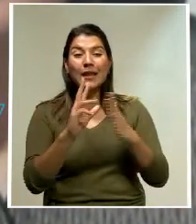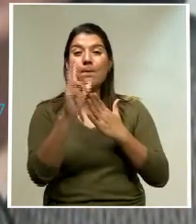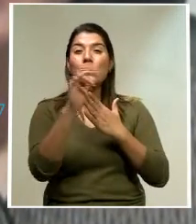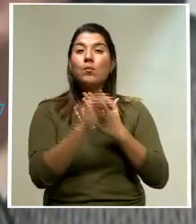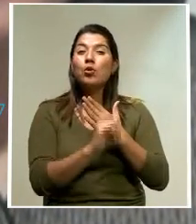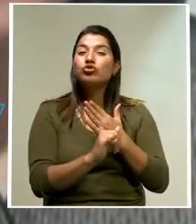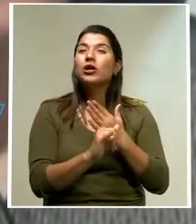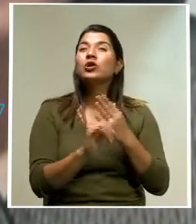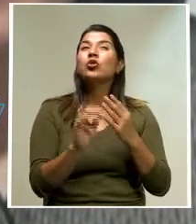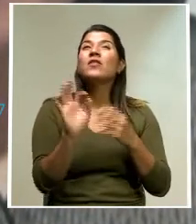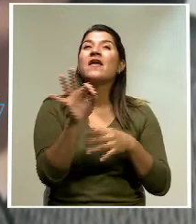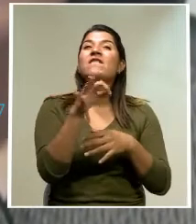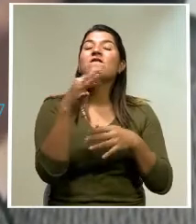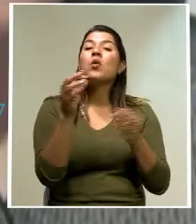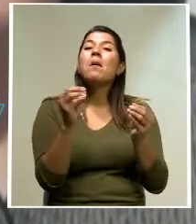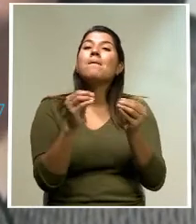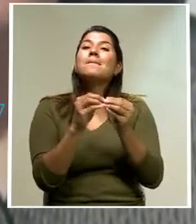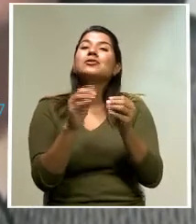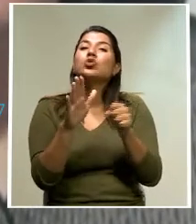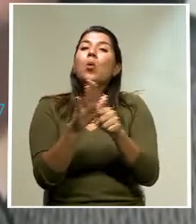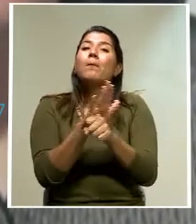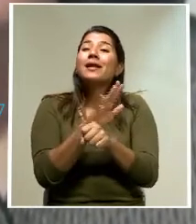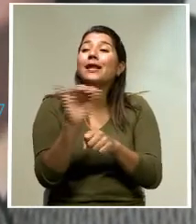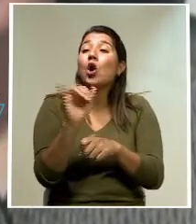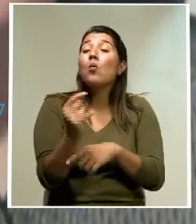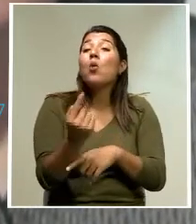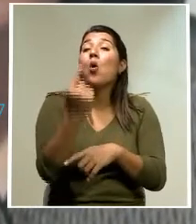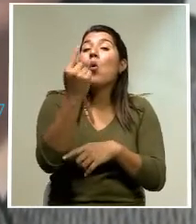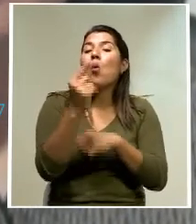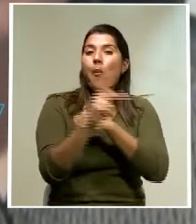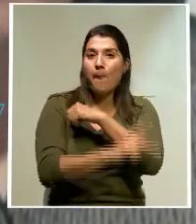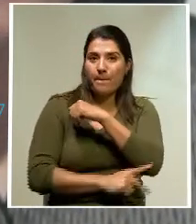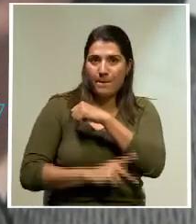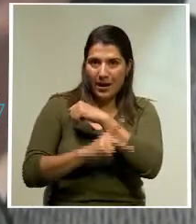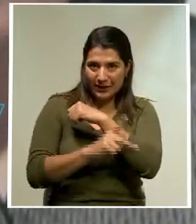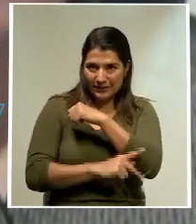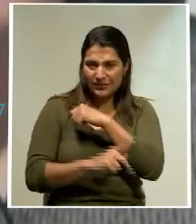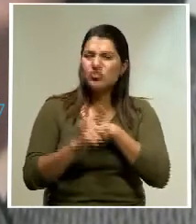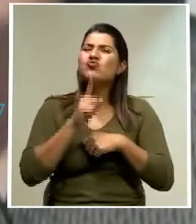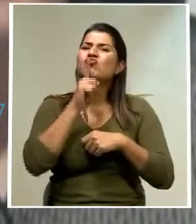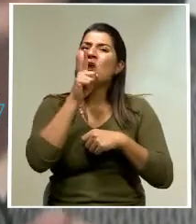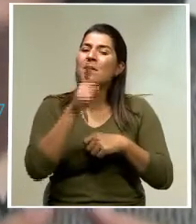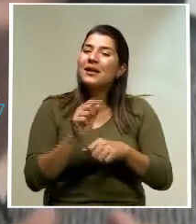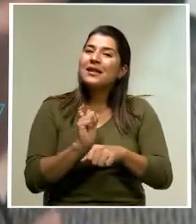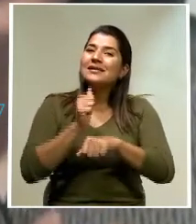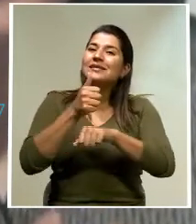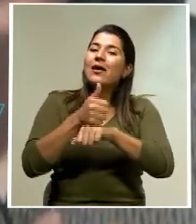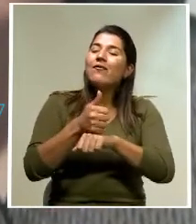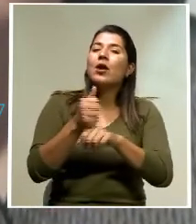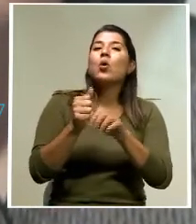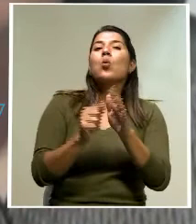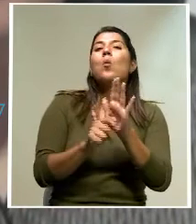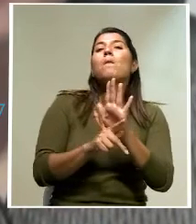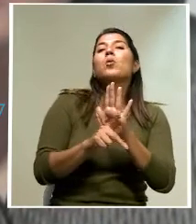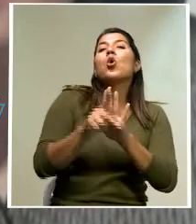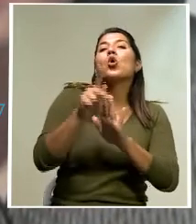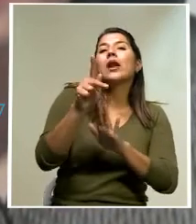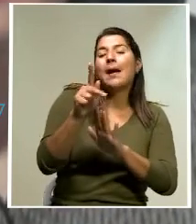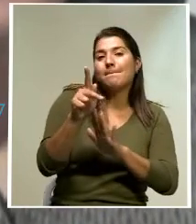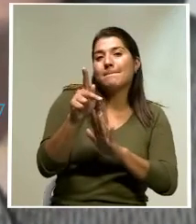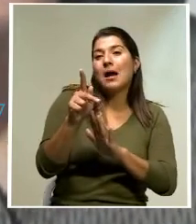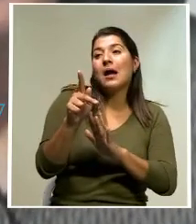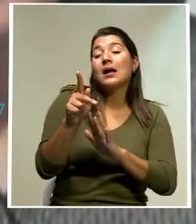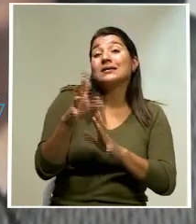más integral y sistémico, que exista verdaderamente ese programa de inversiones, esa cartera de proyectos país,